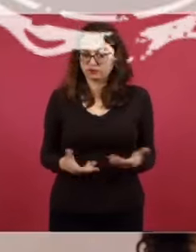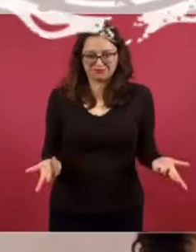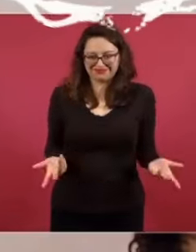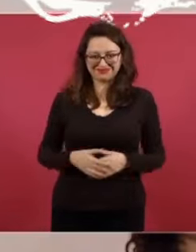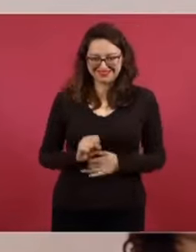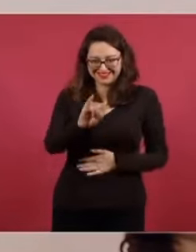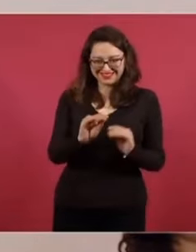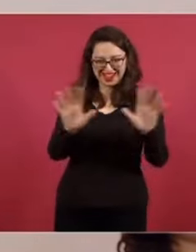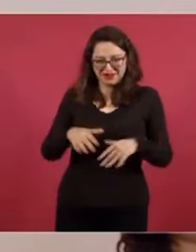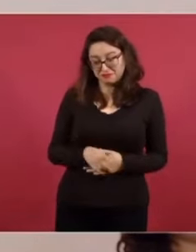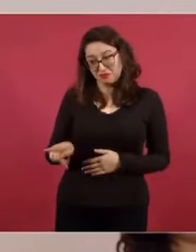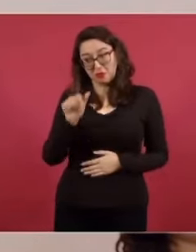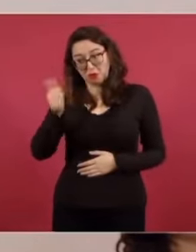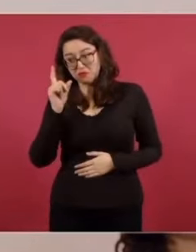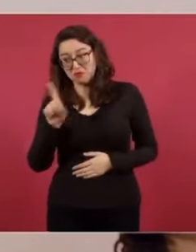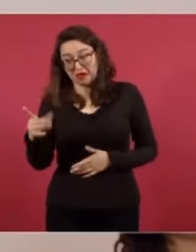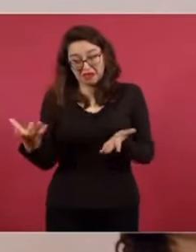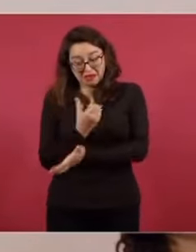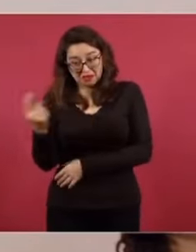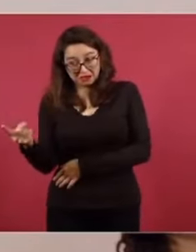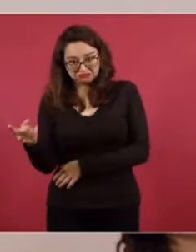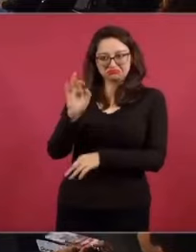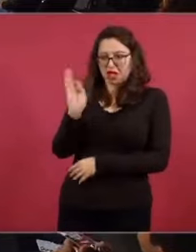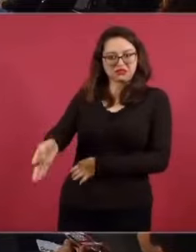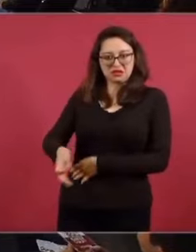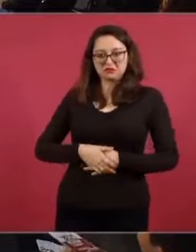Sí, en la democracia es así. Es el pueblo el que manda.